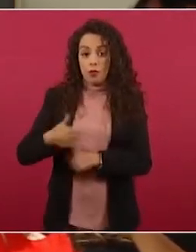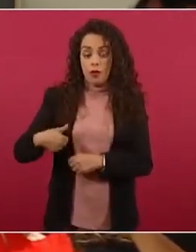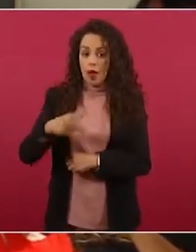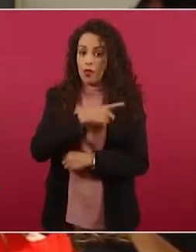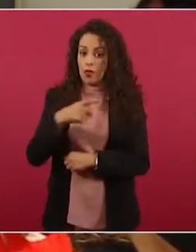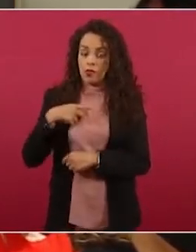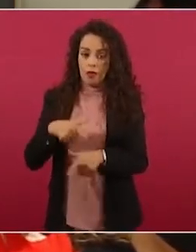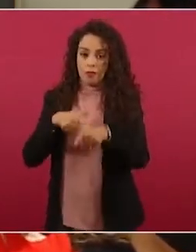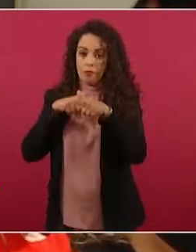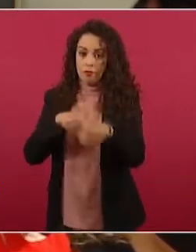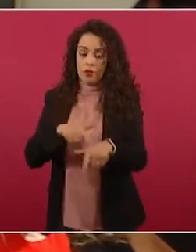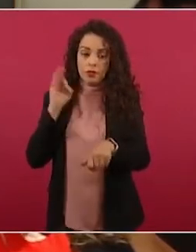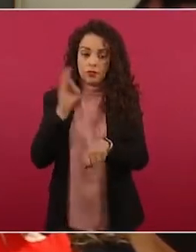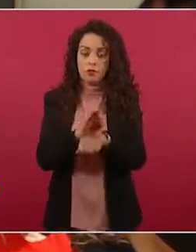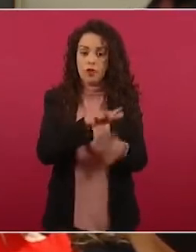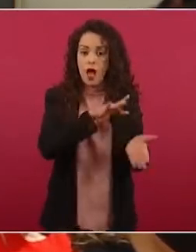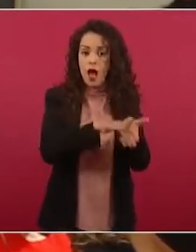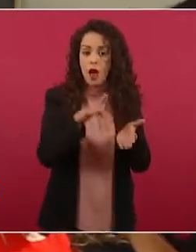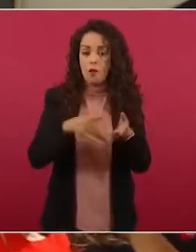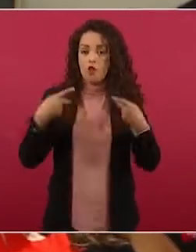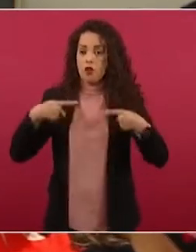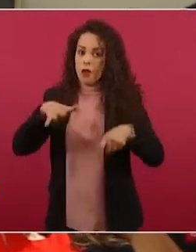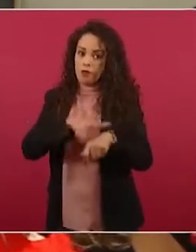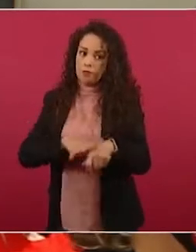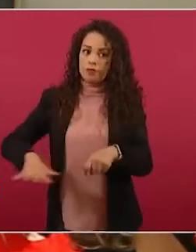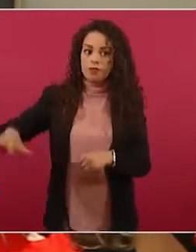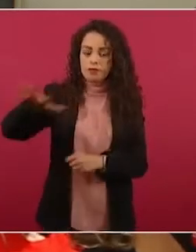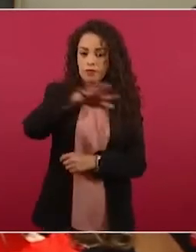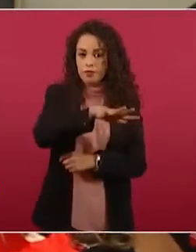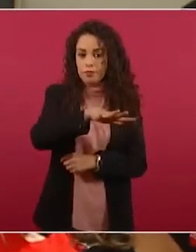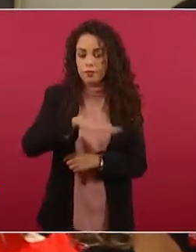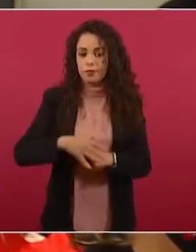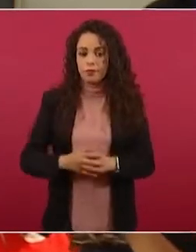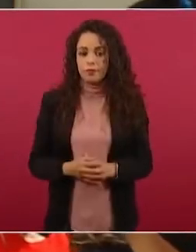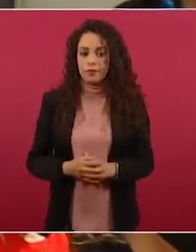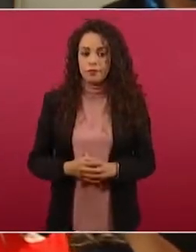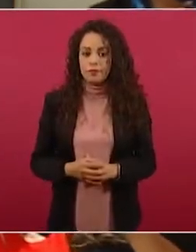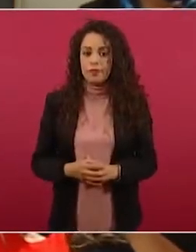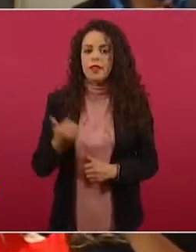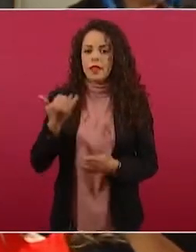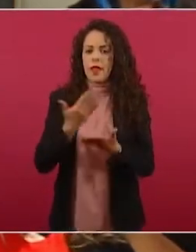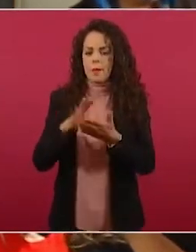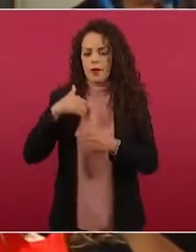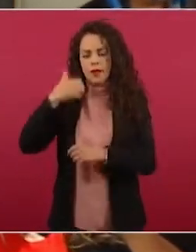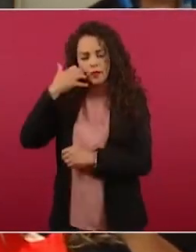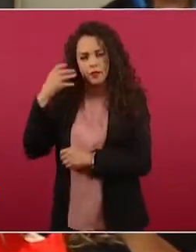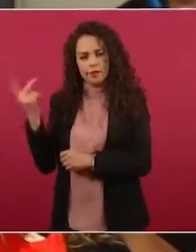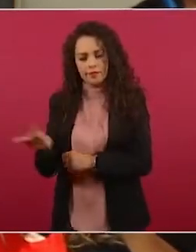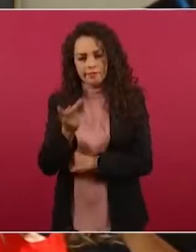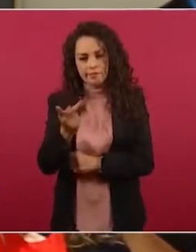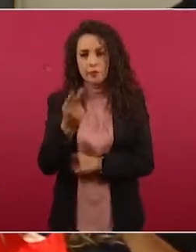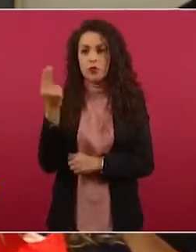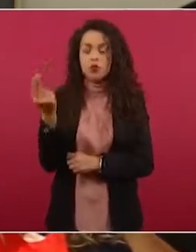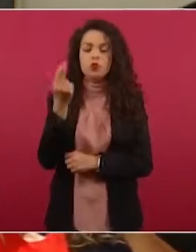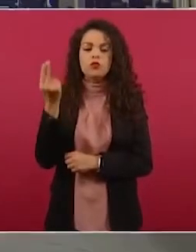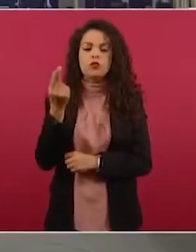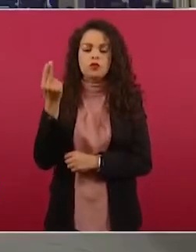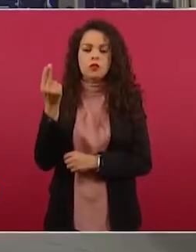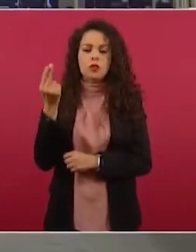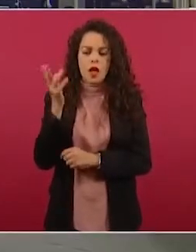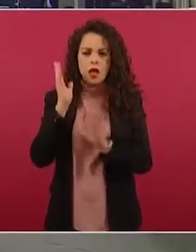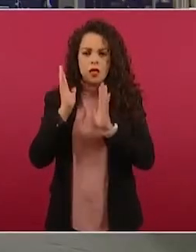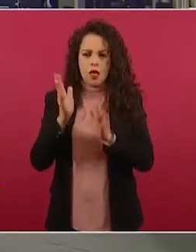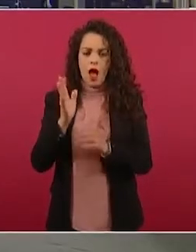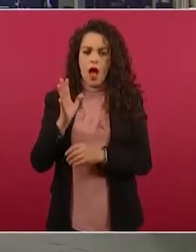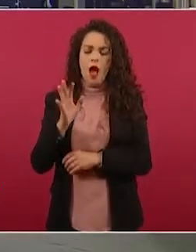ciudadanía, a mantener una aprobación alta. Y también, presidente, preguntarle si en alguna ocasión usted ha tenido oportunidad de platicar